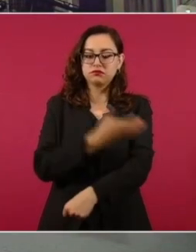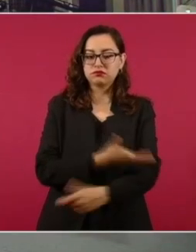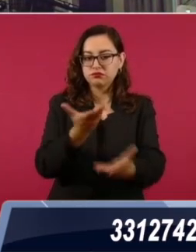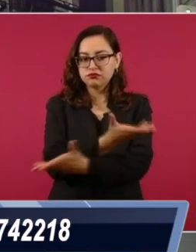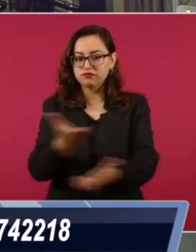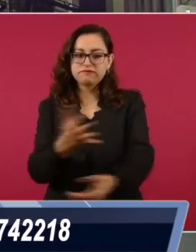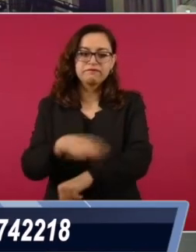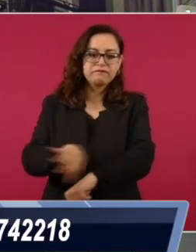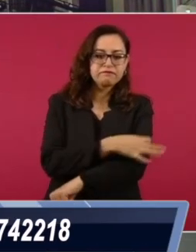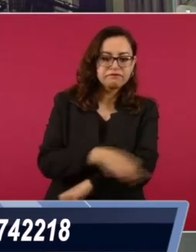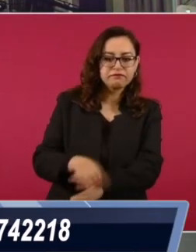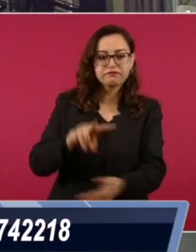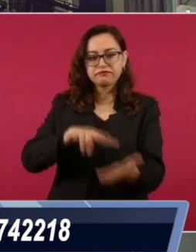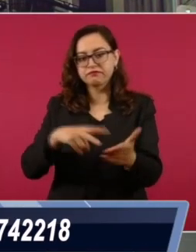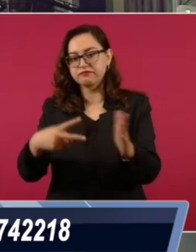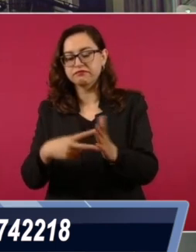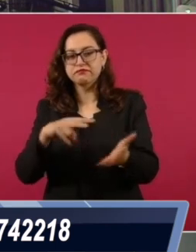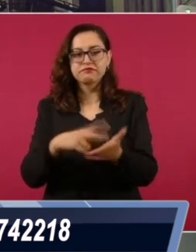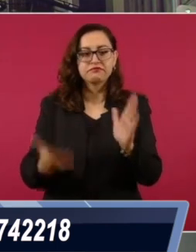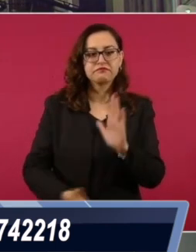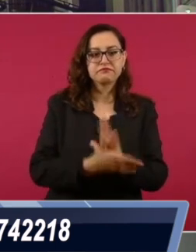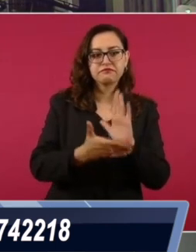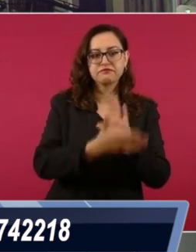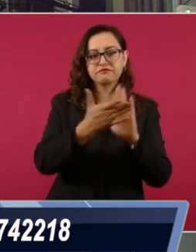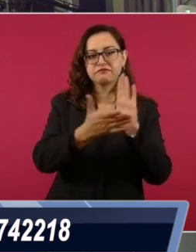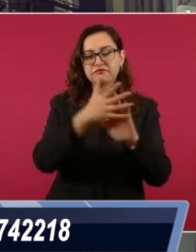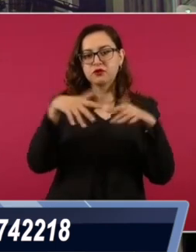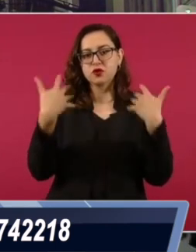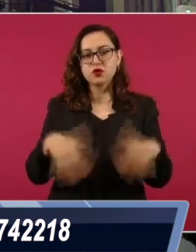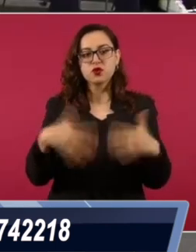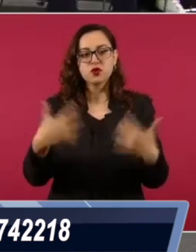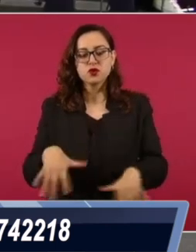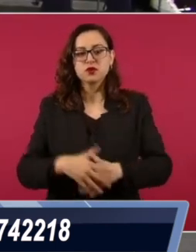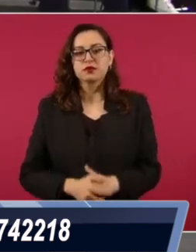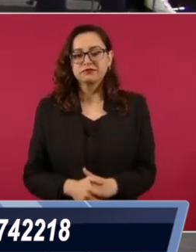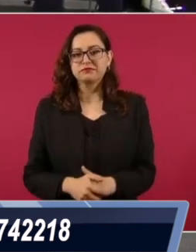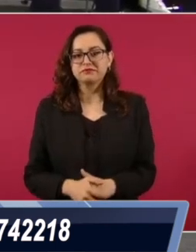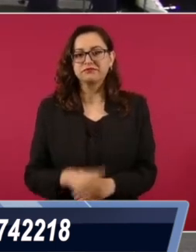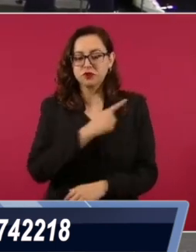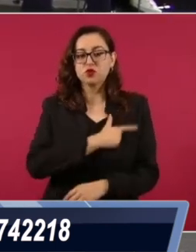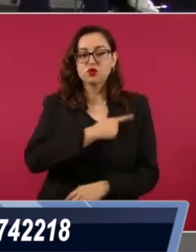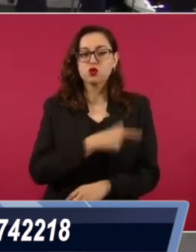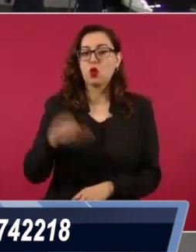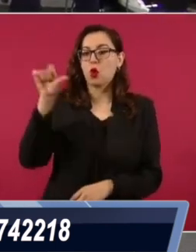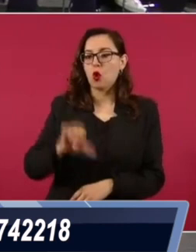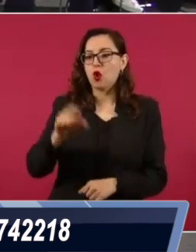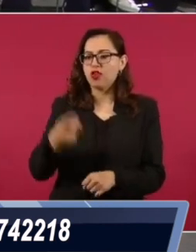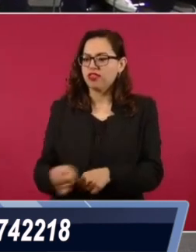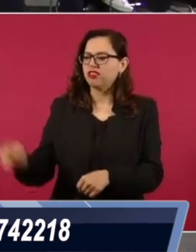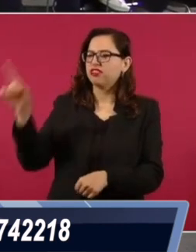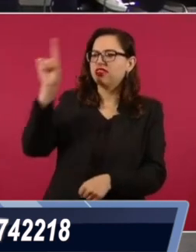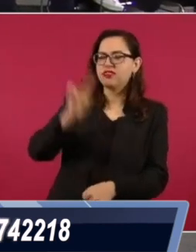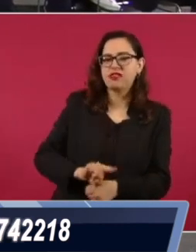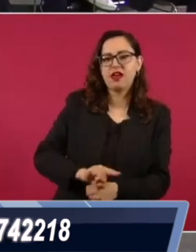porque hoy es el Día del Caminero, de los que construyen